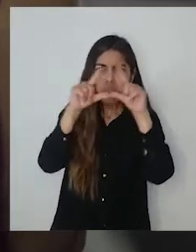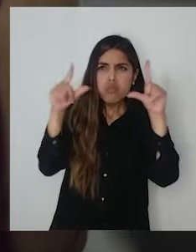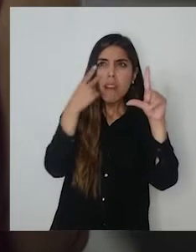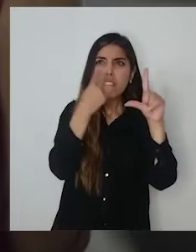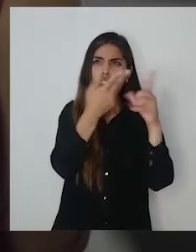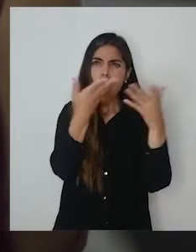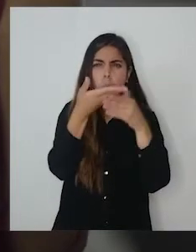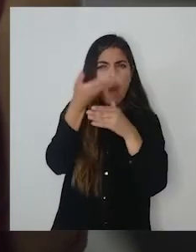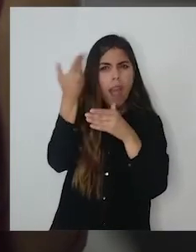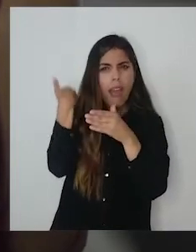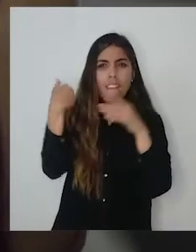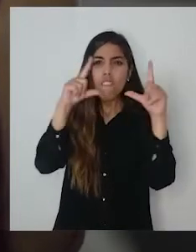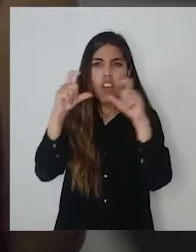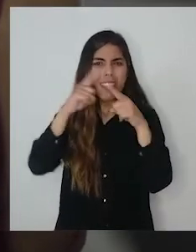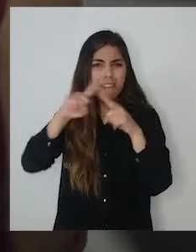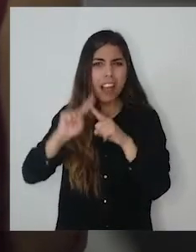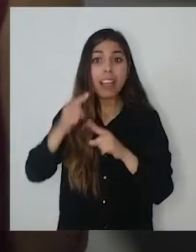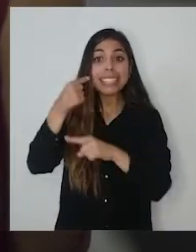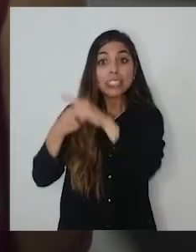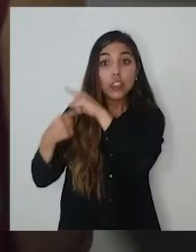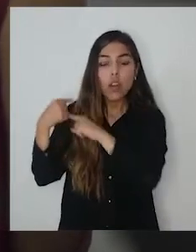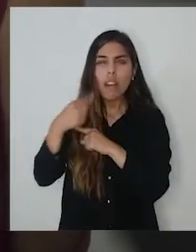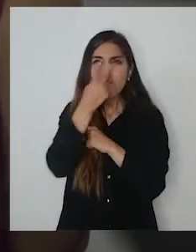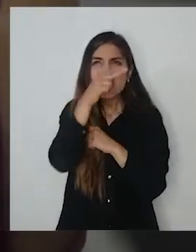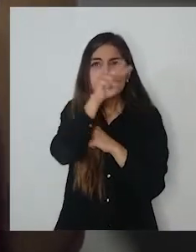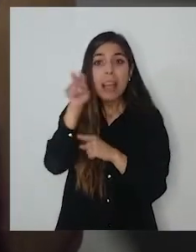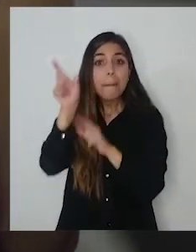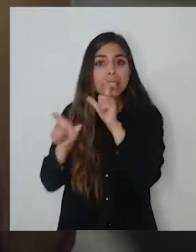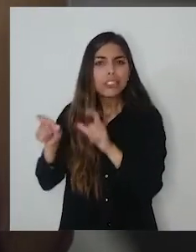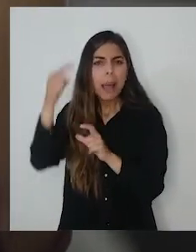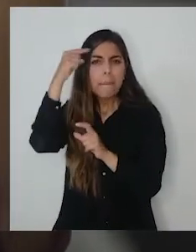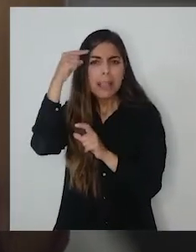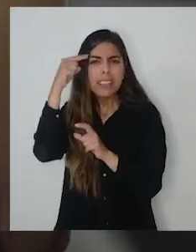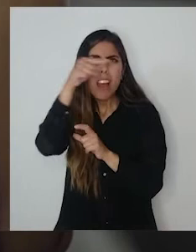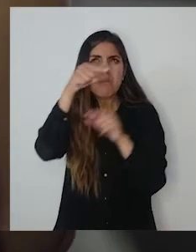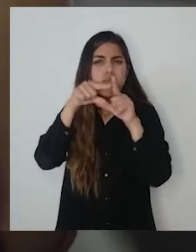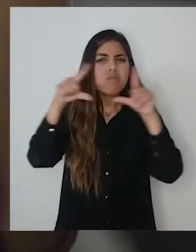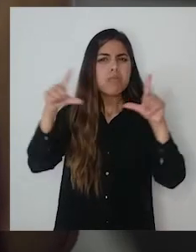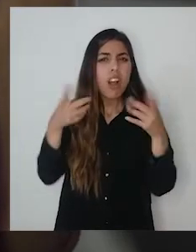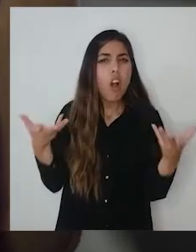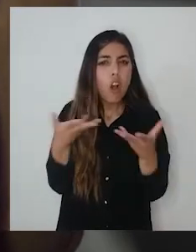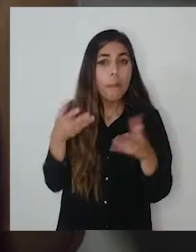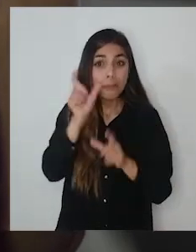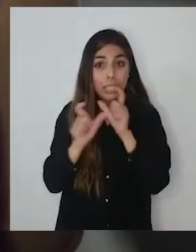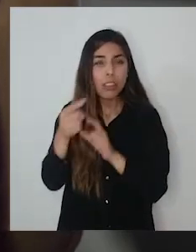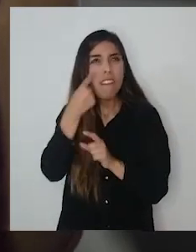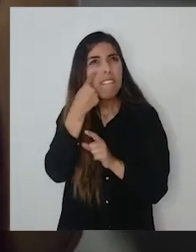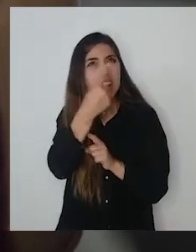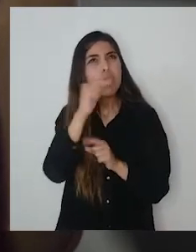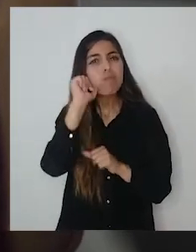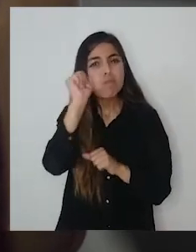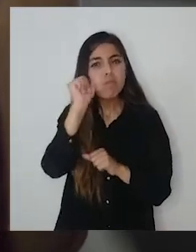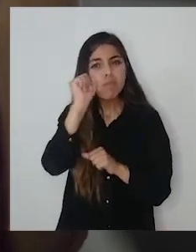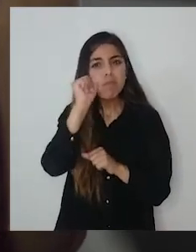Además, un levantamiento antropológico para percibir la valoración que tenían quienes conviven a diario